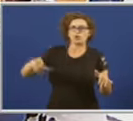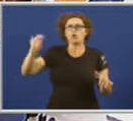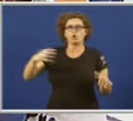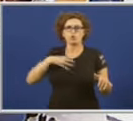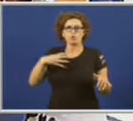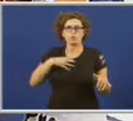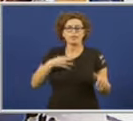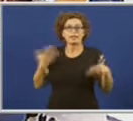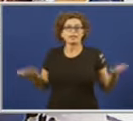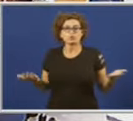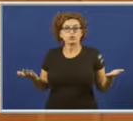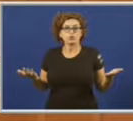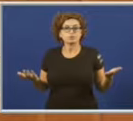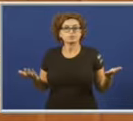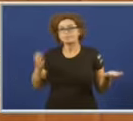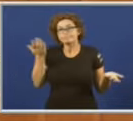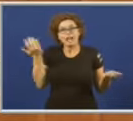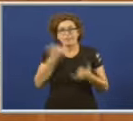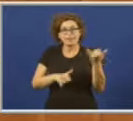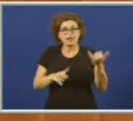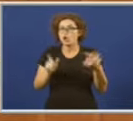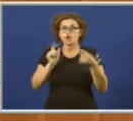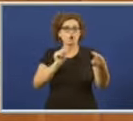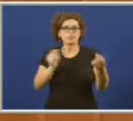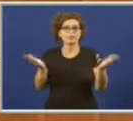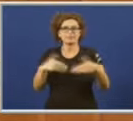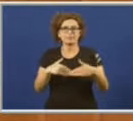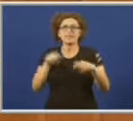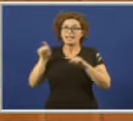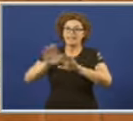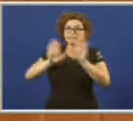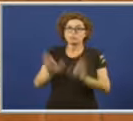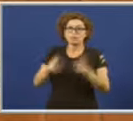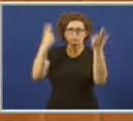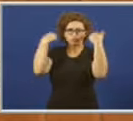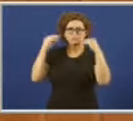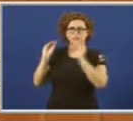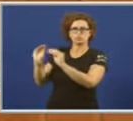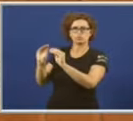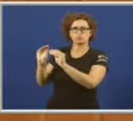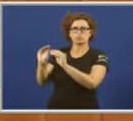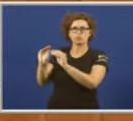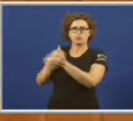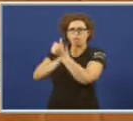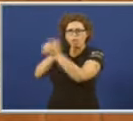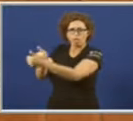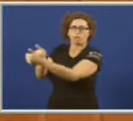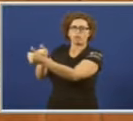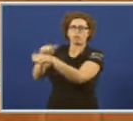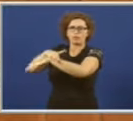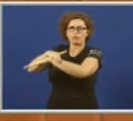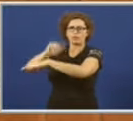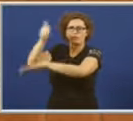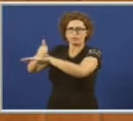de maneira que directamente non se debate. Ese é o resultado da súa sumisión, da súa pleitesía ao goberno central.